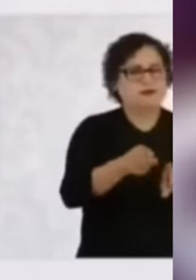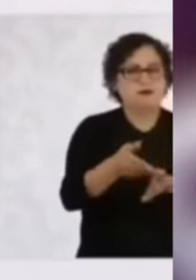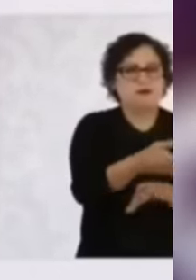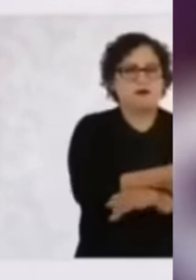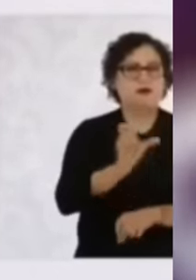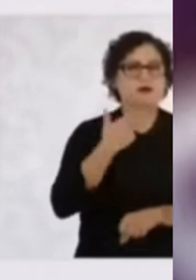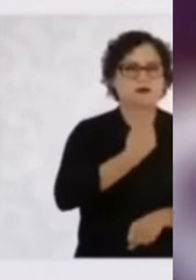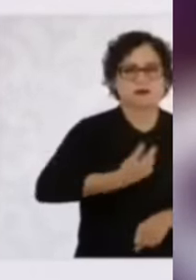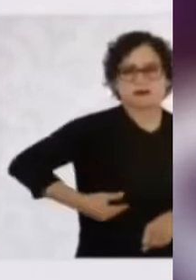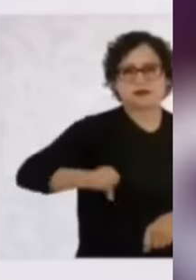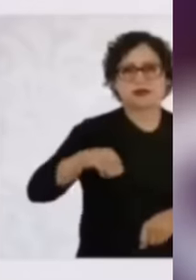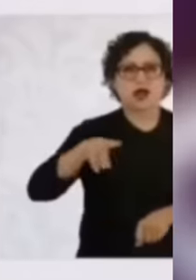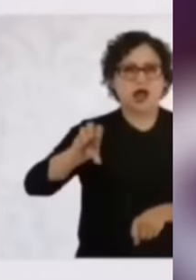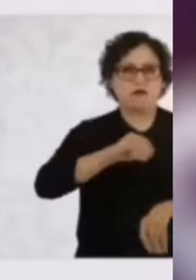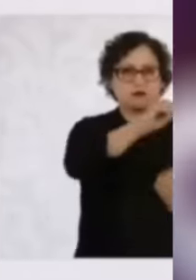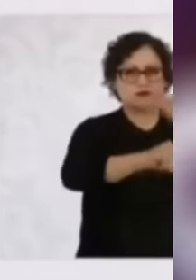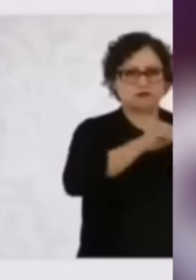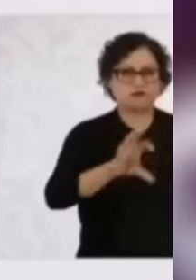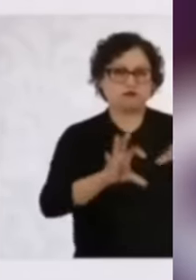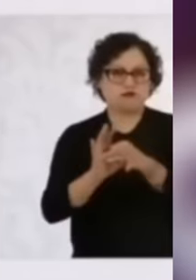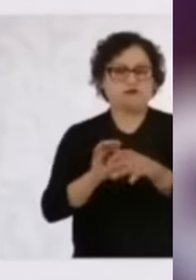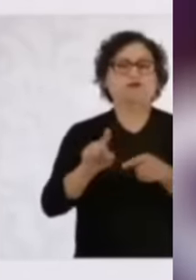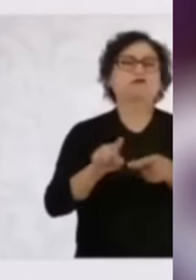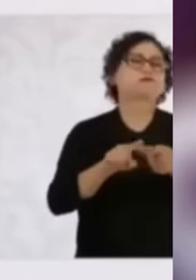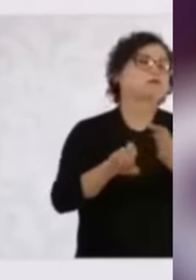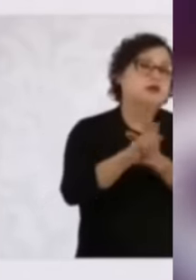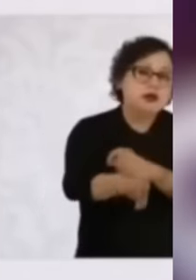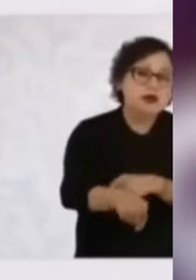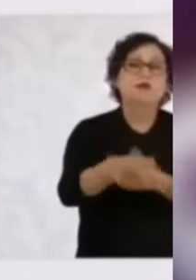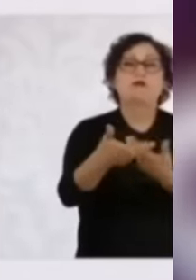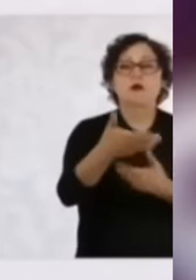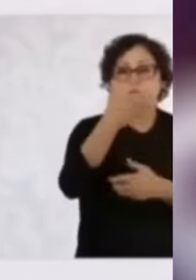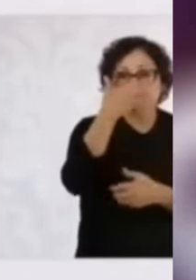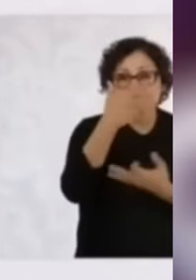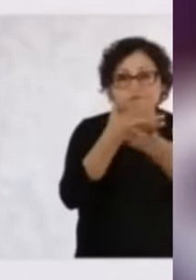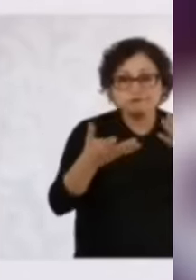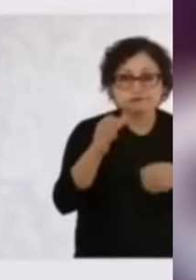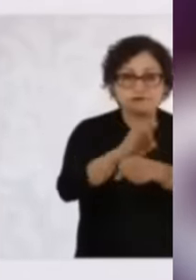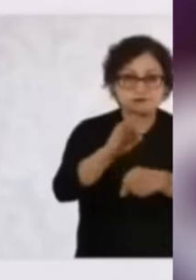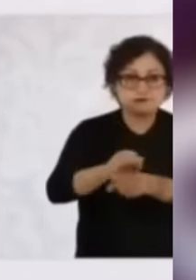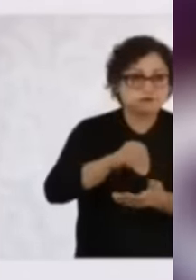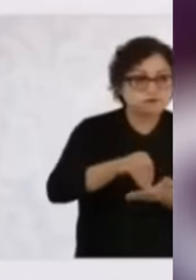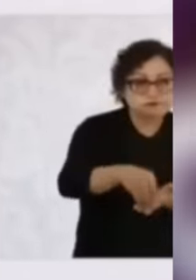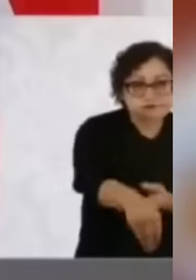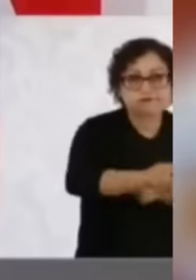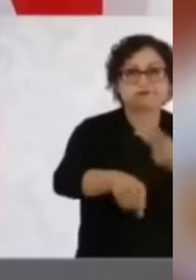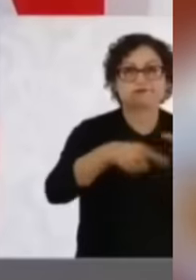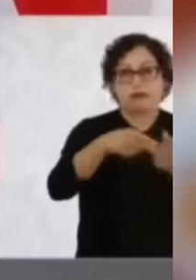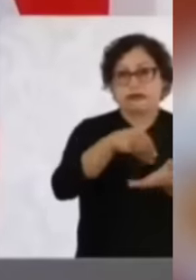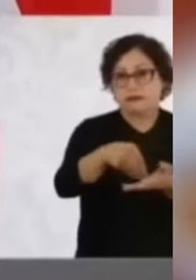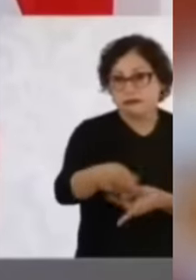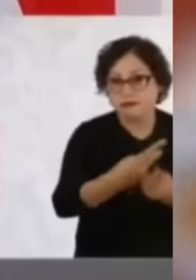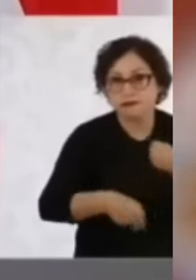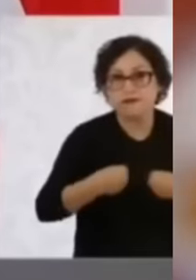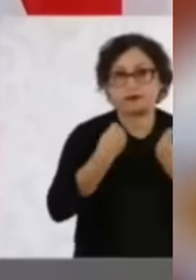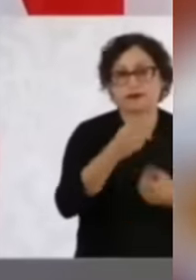Obrador, el programa de producción para el bienestar, de fertilizantes gratuitos, el apoyo de Sembrando Vida,